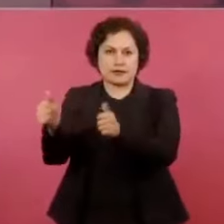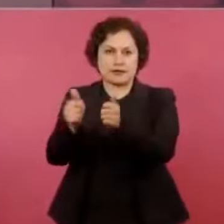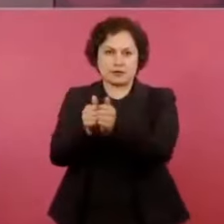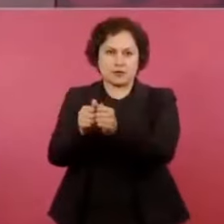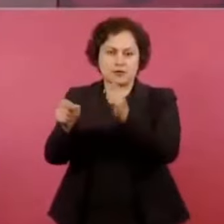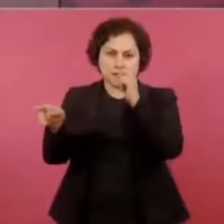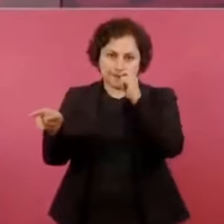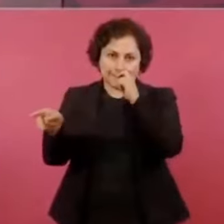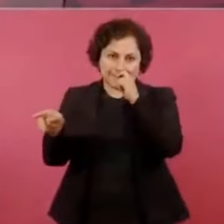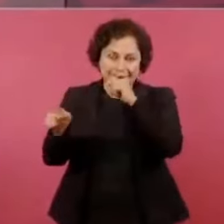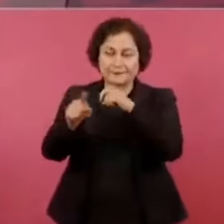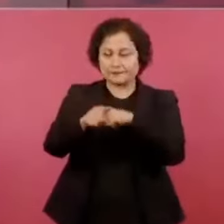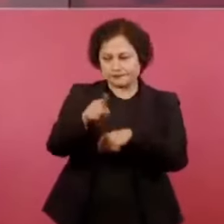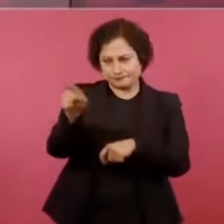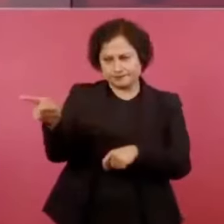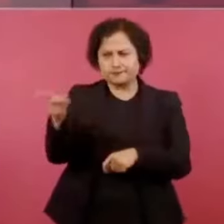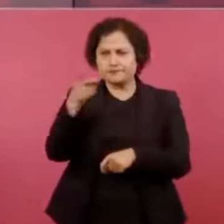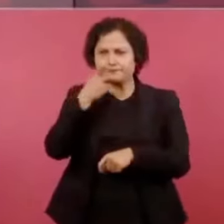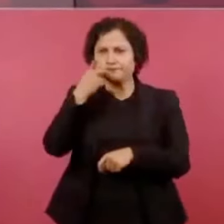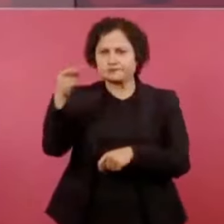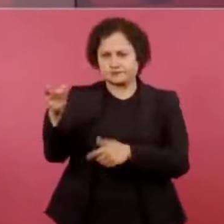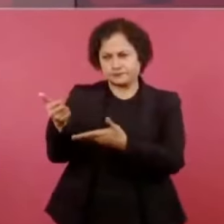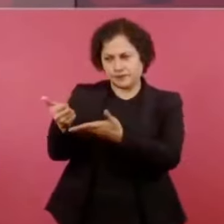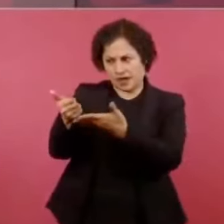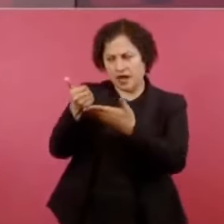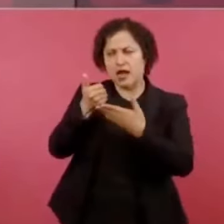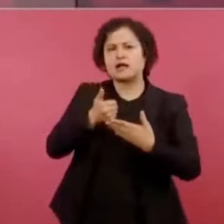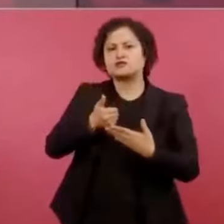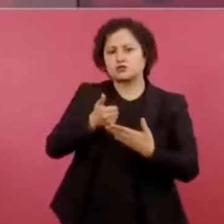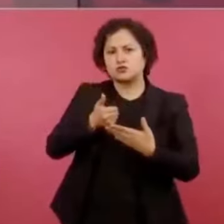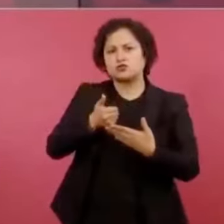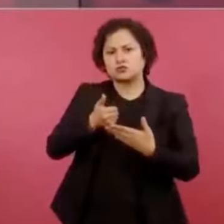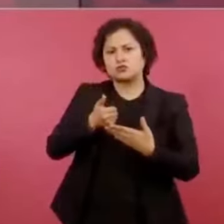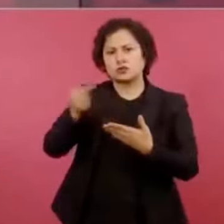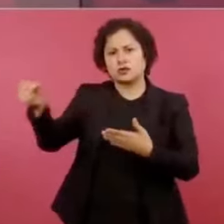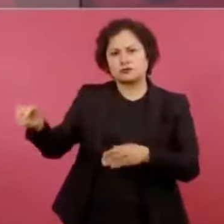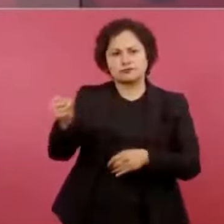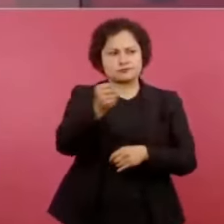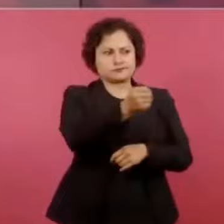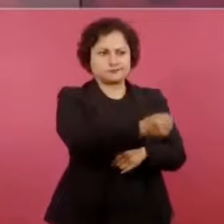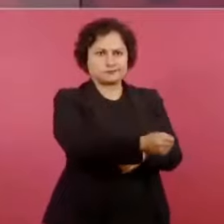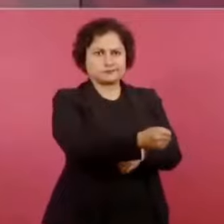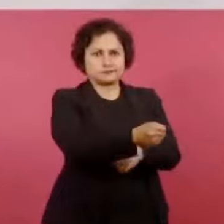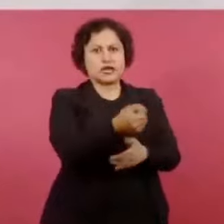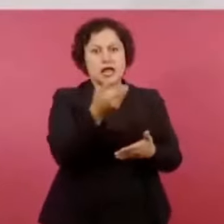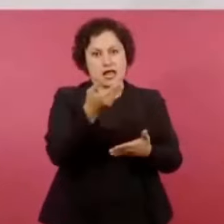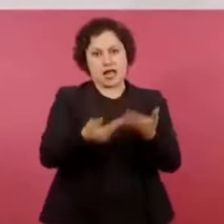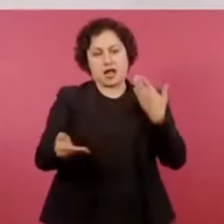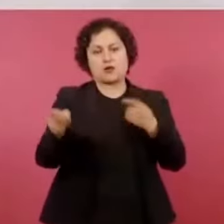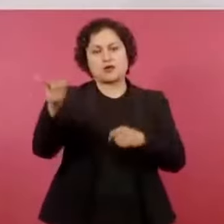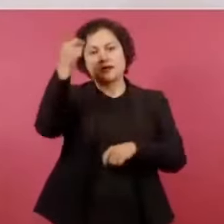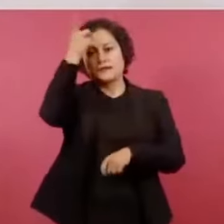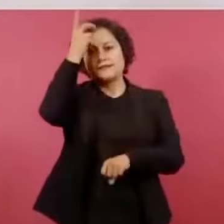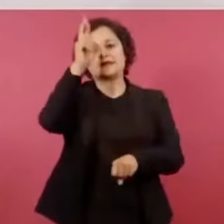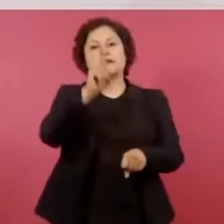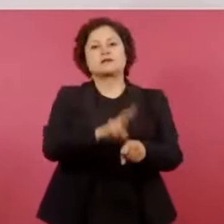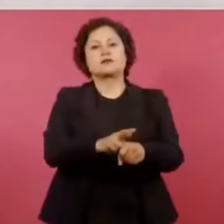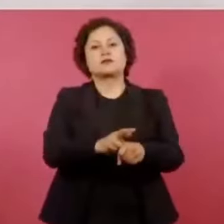que es el director de aduanas